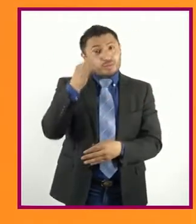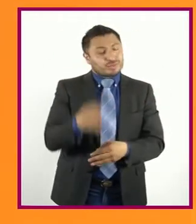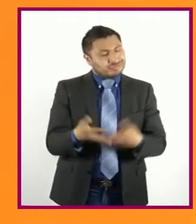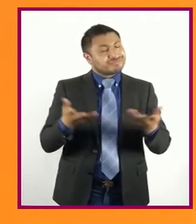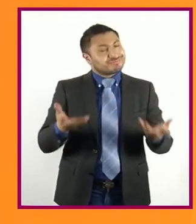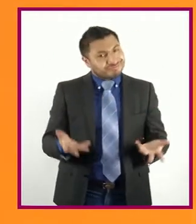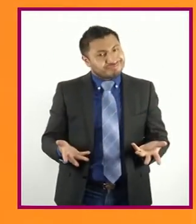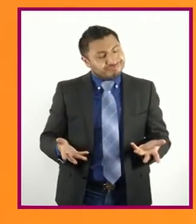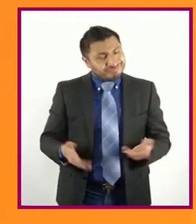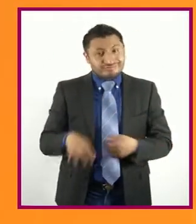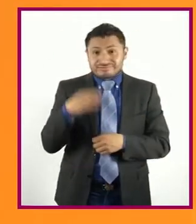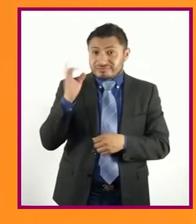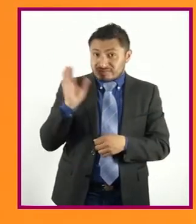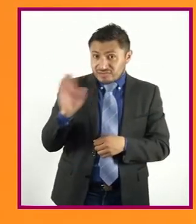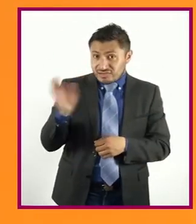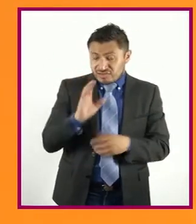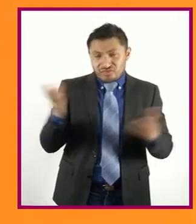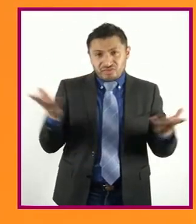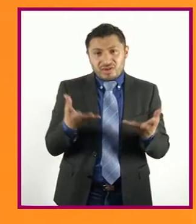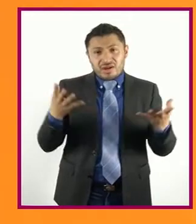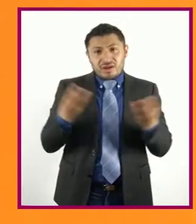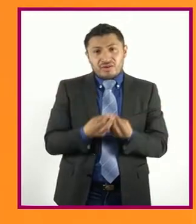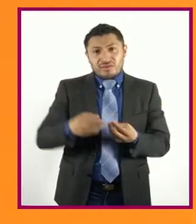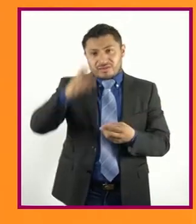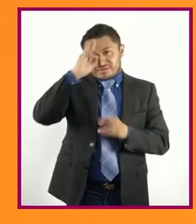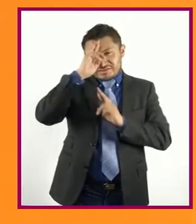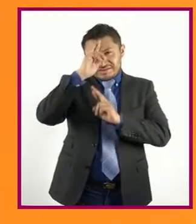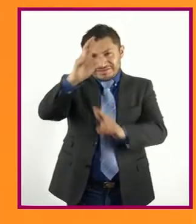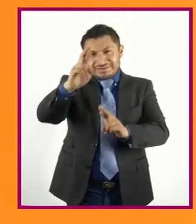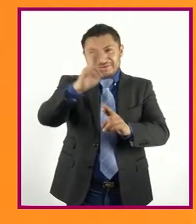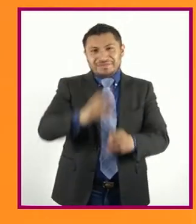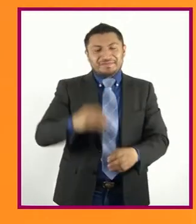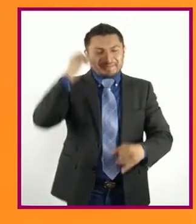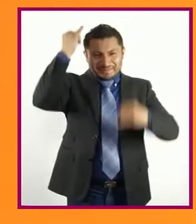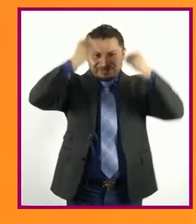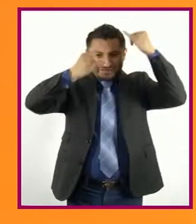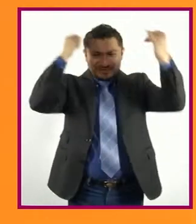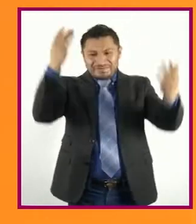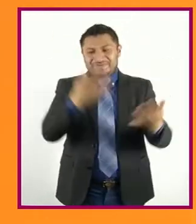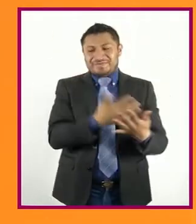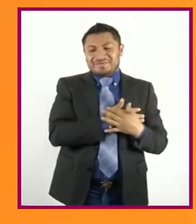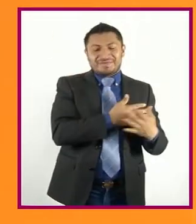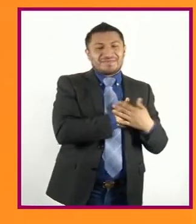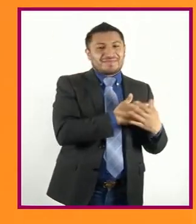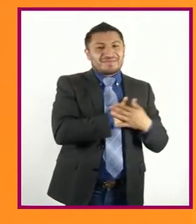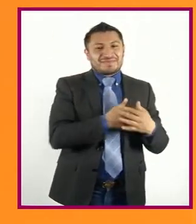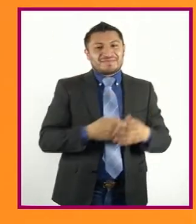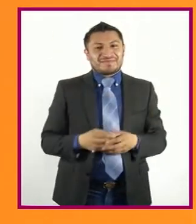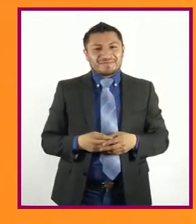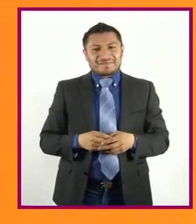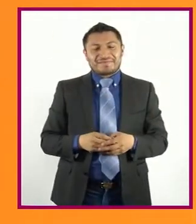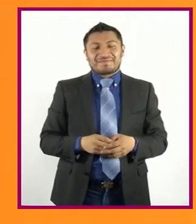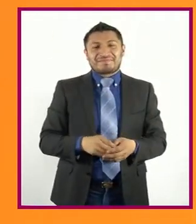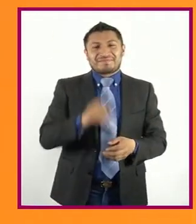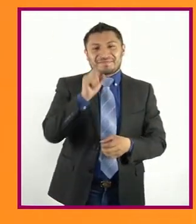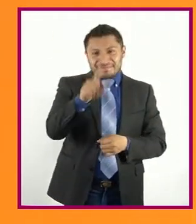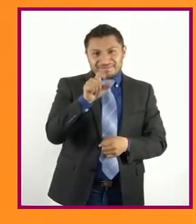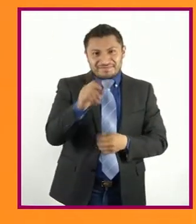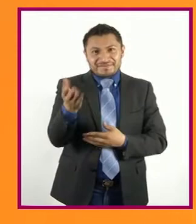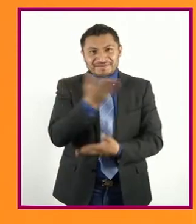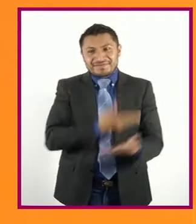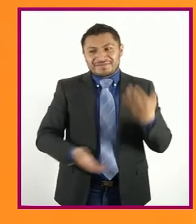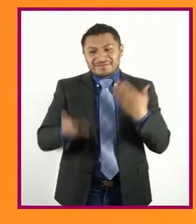Mientras se haga Desde el respeto La creatividad Y el amor Además No dejen de compartir